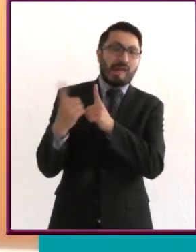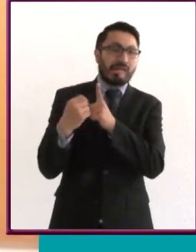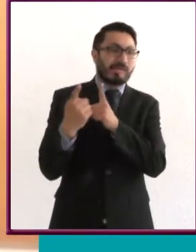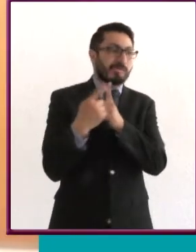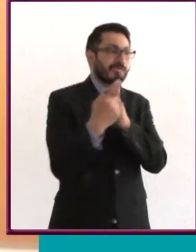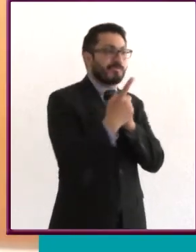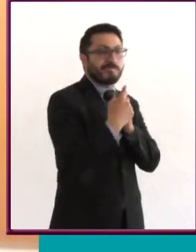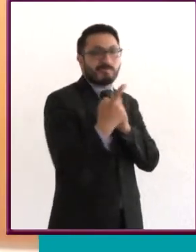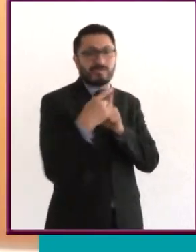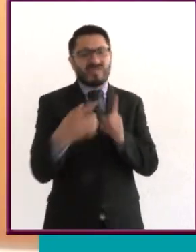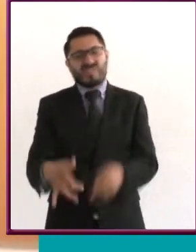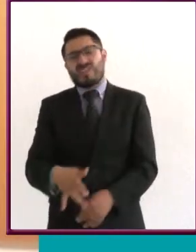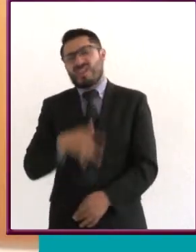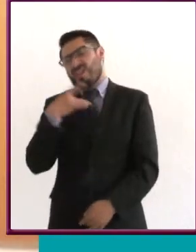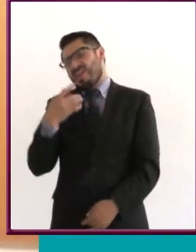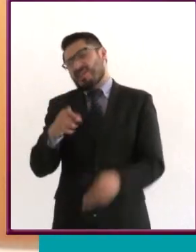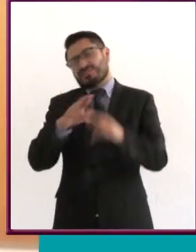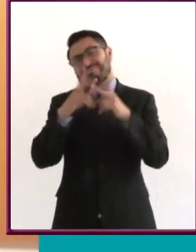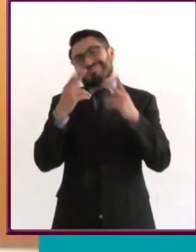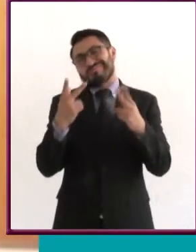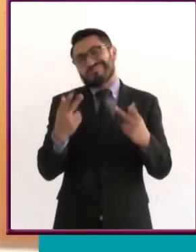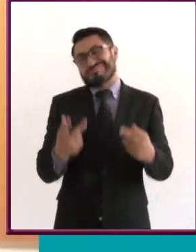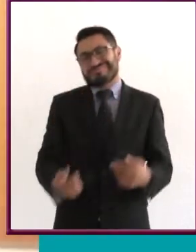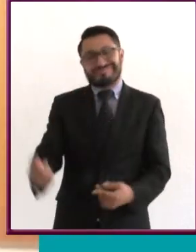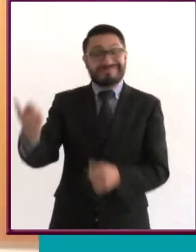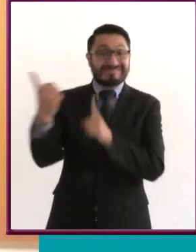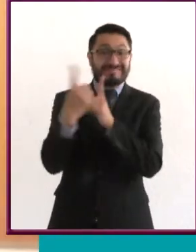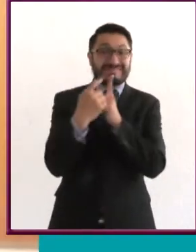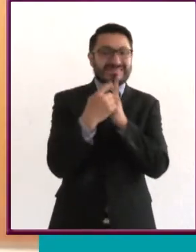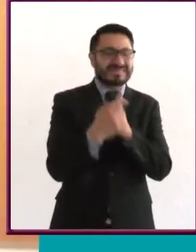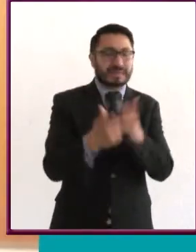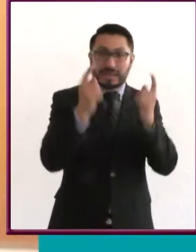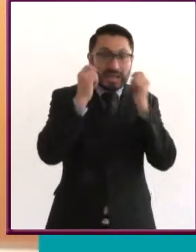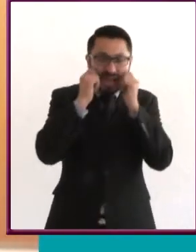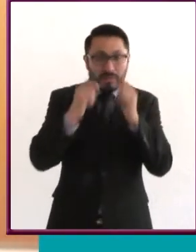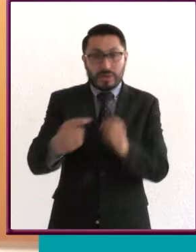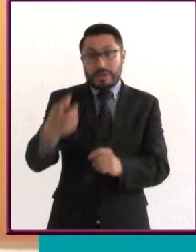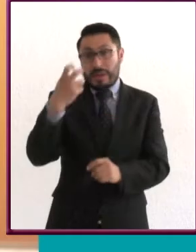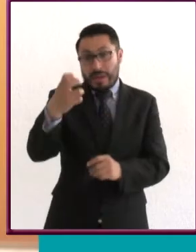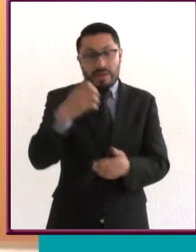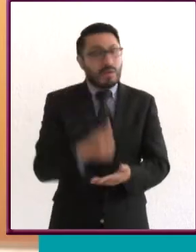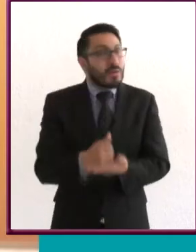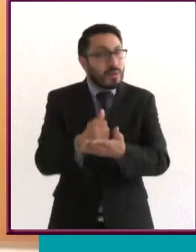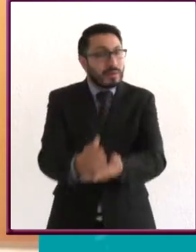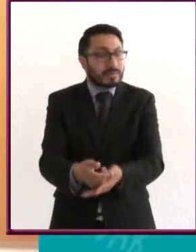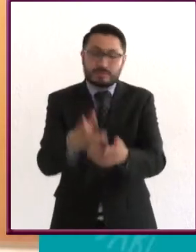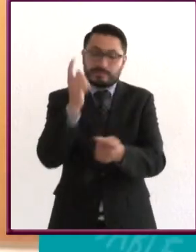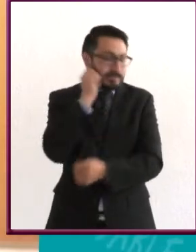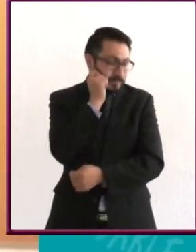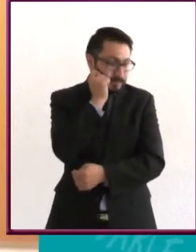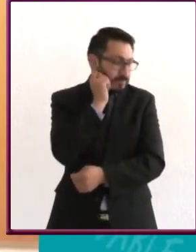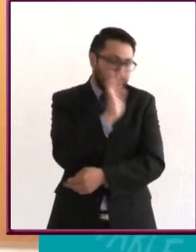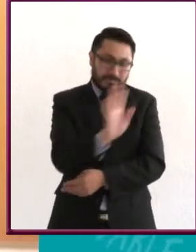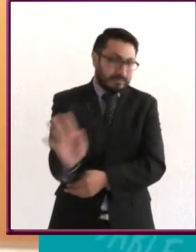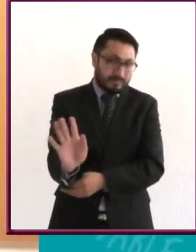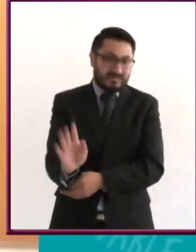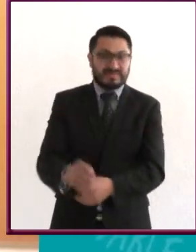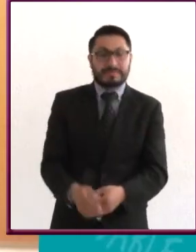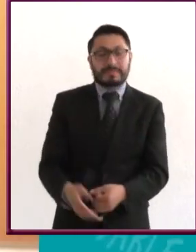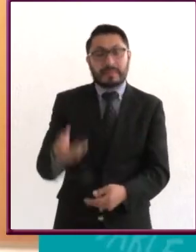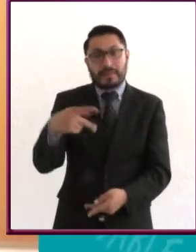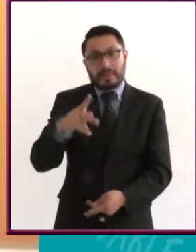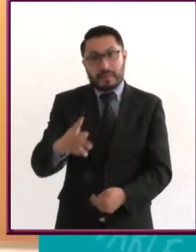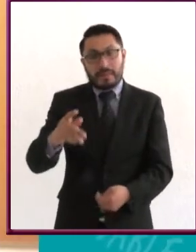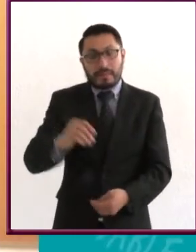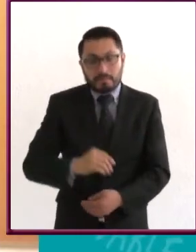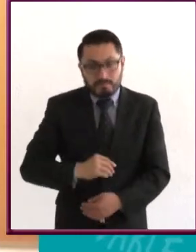Se va a sentir destrozado por cualquier tipo de crítica, aunque sea una crítica constructiva. En cambio, una persona